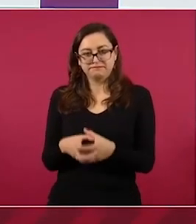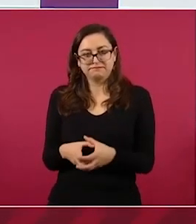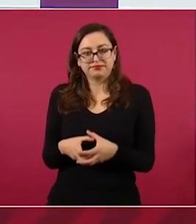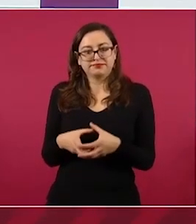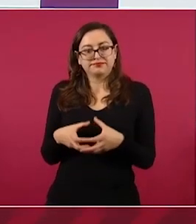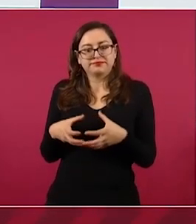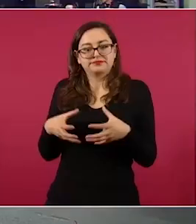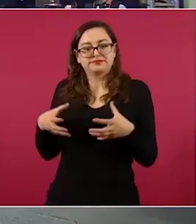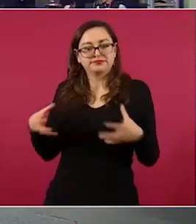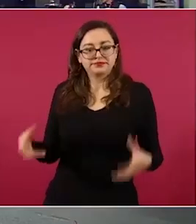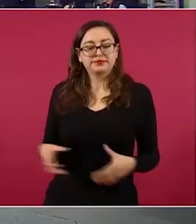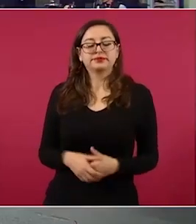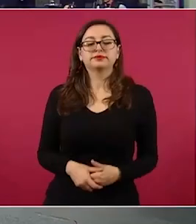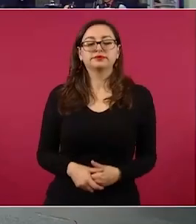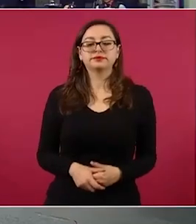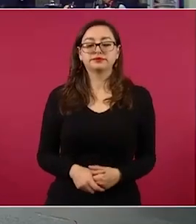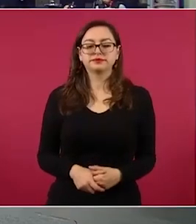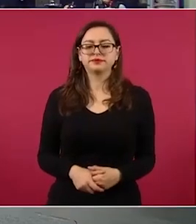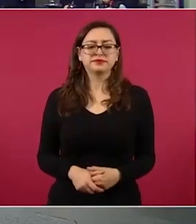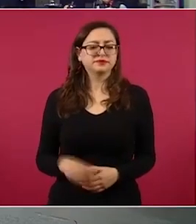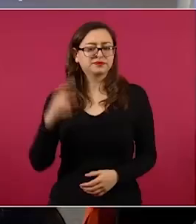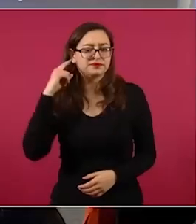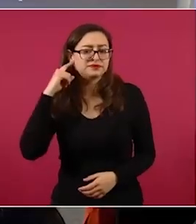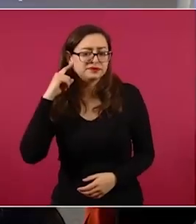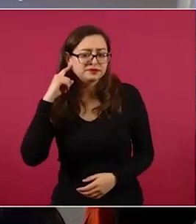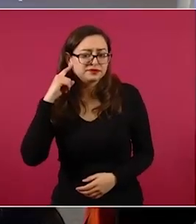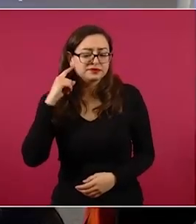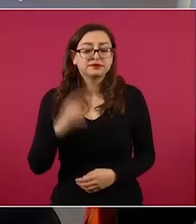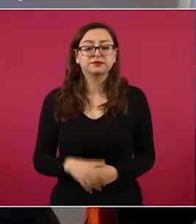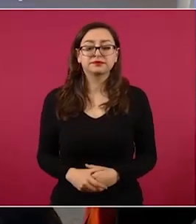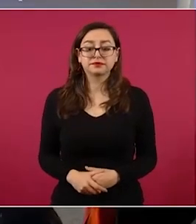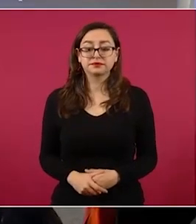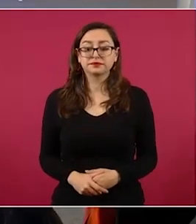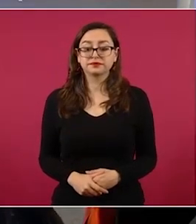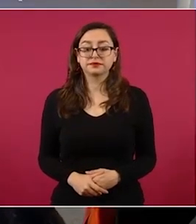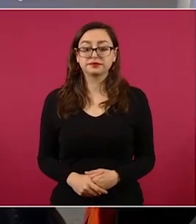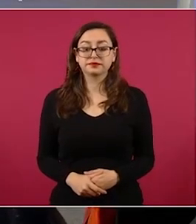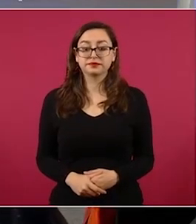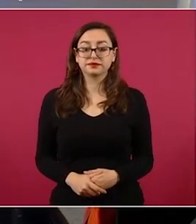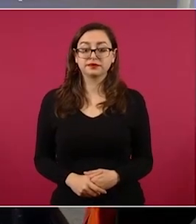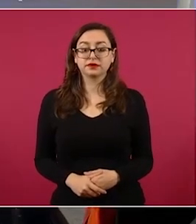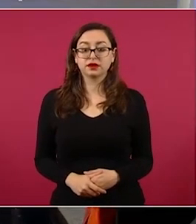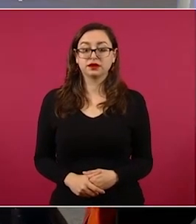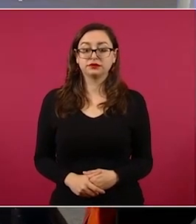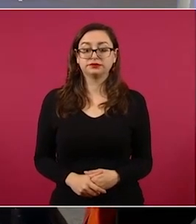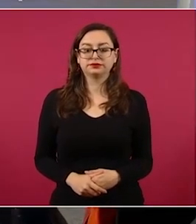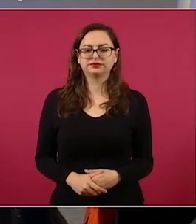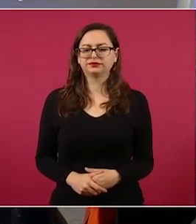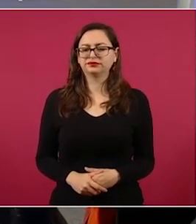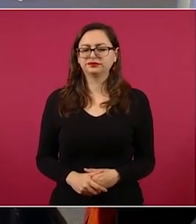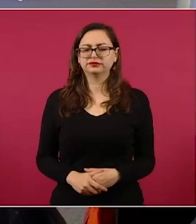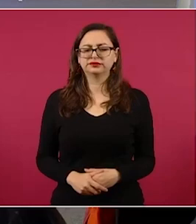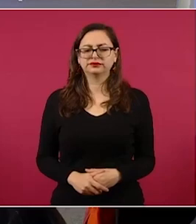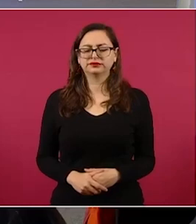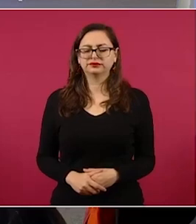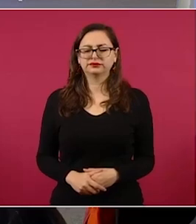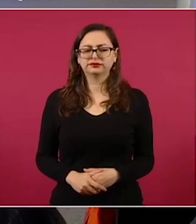¿El de aviar que hay qué información tiene? ¿Mande? ¿El pronto de gripe aviar que hay qué información tiene? No, no tenemos